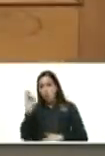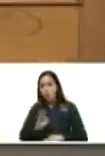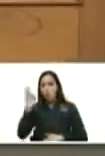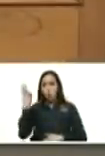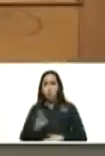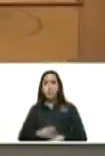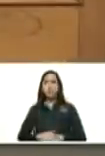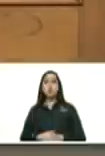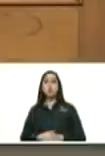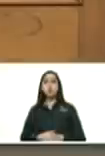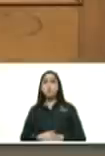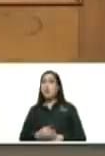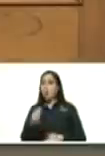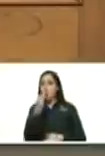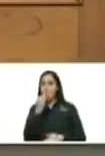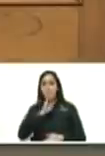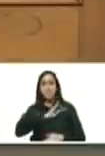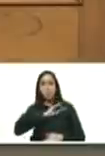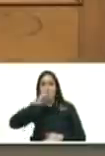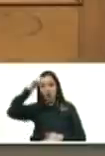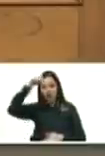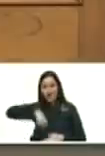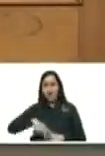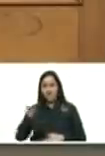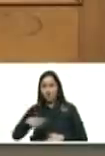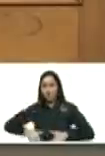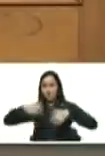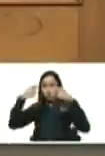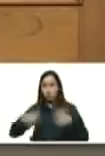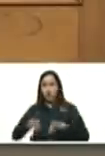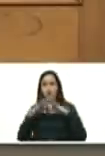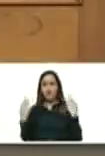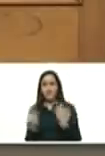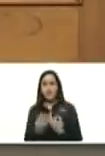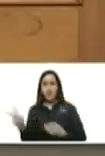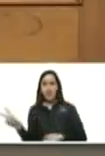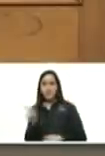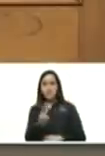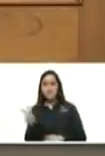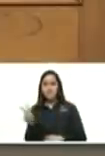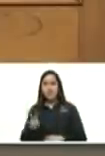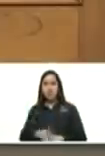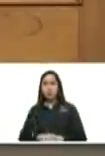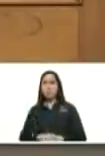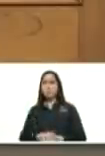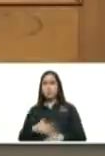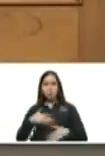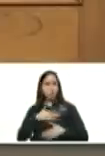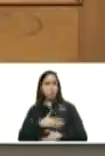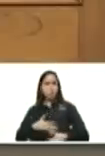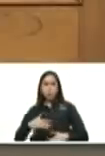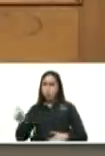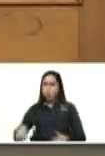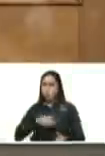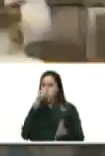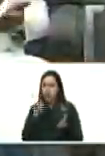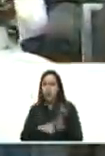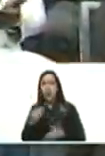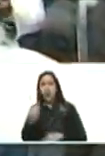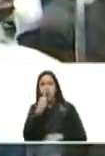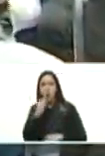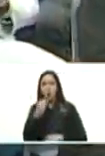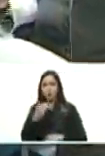de los alimentos que se llevan a la mesa de los venezolanos y hay un abastecimiento pleno de alimentos